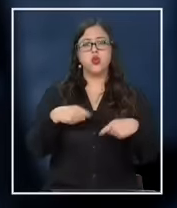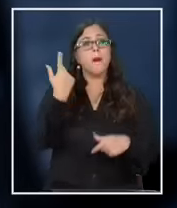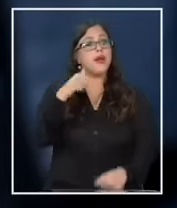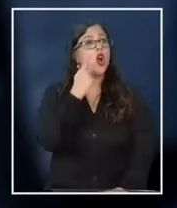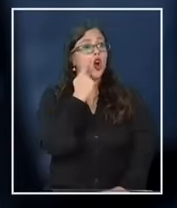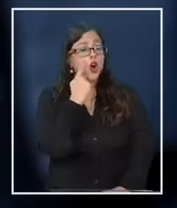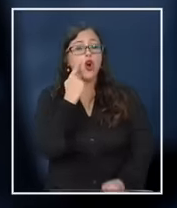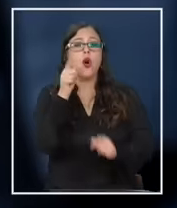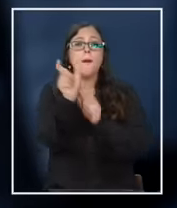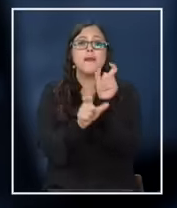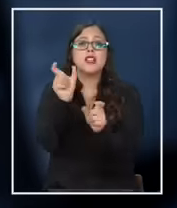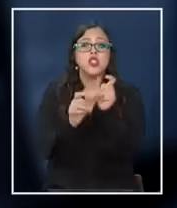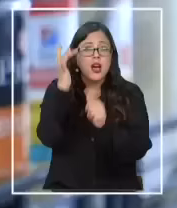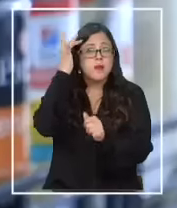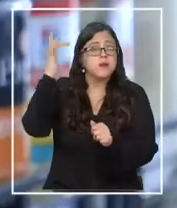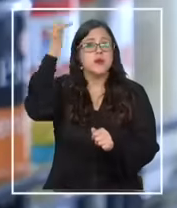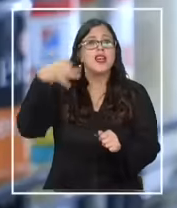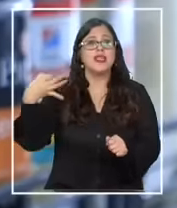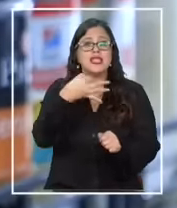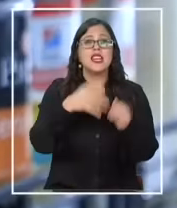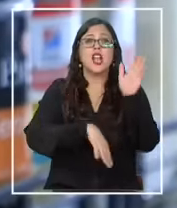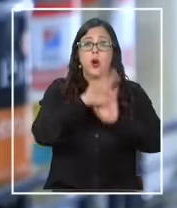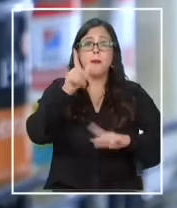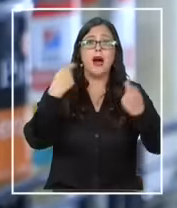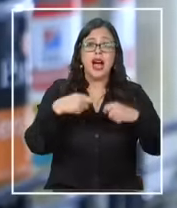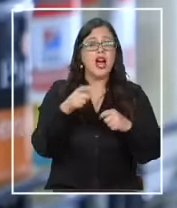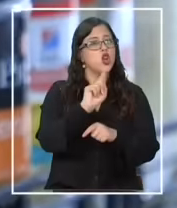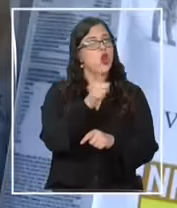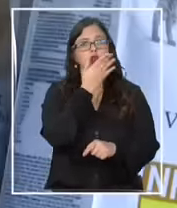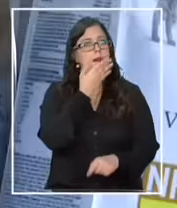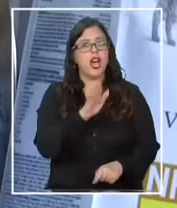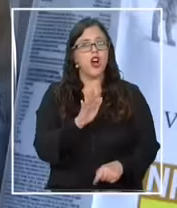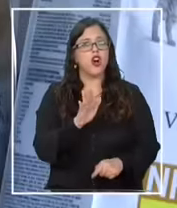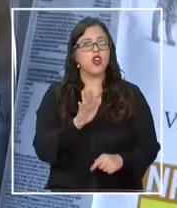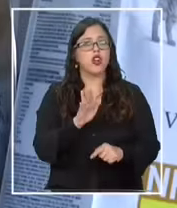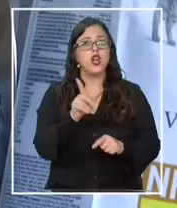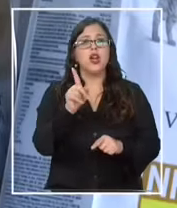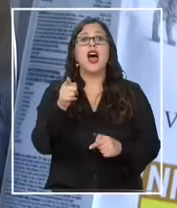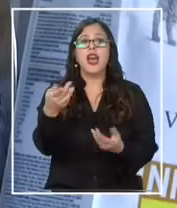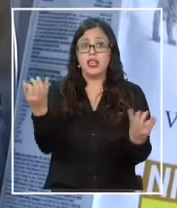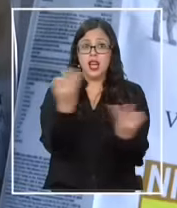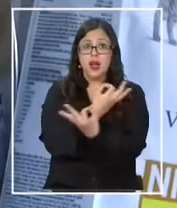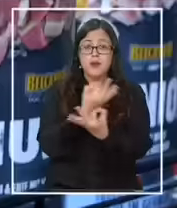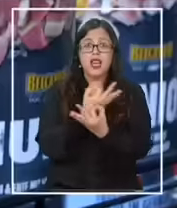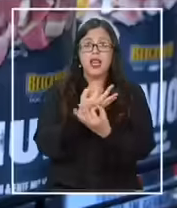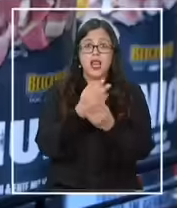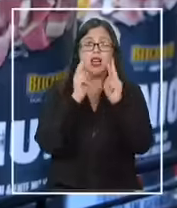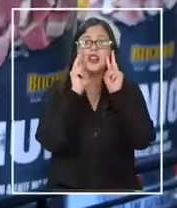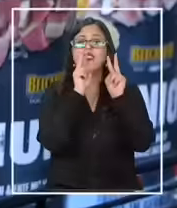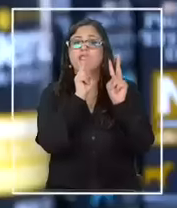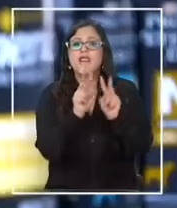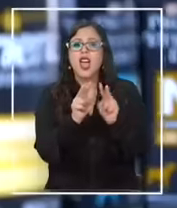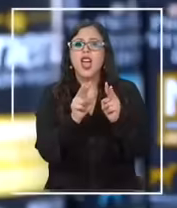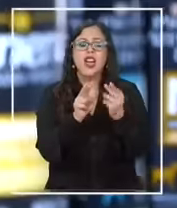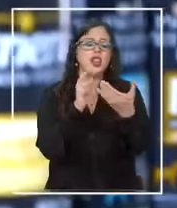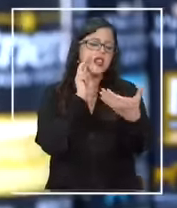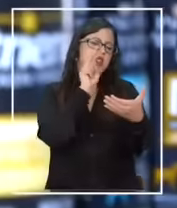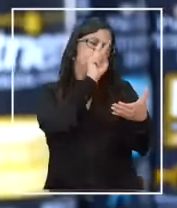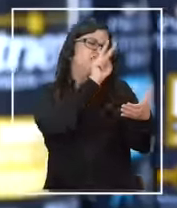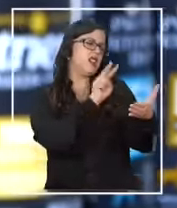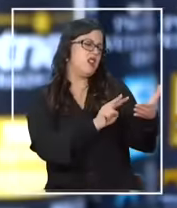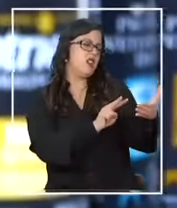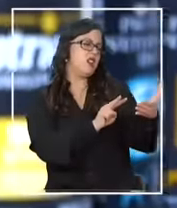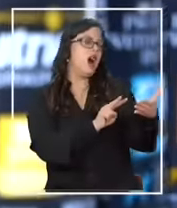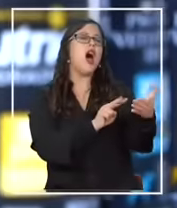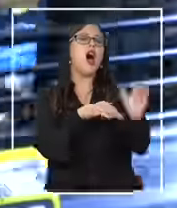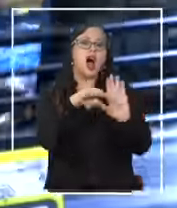ojo que los especialistas aseguran que lo más caro no es siempre lo mejor la clave nos señalan es fijarse en los ingredientes de cada alimento